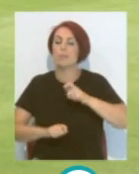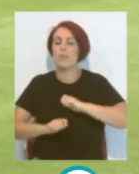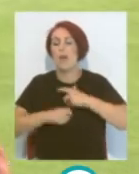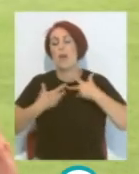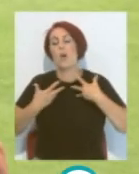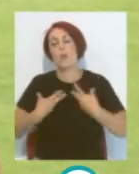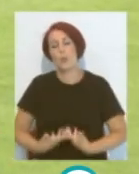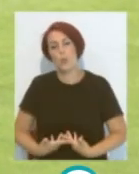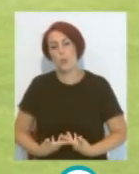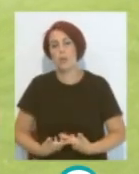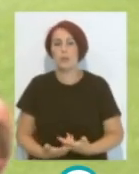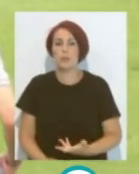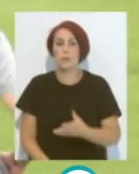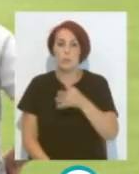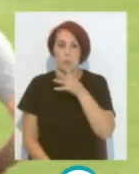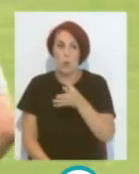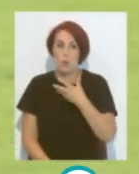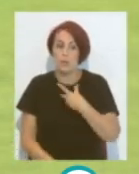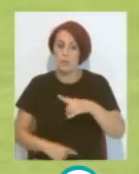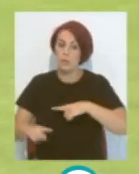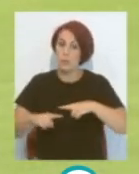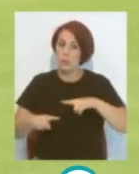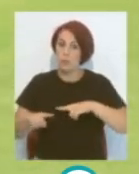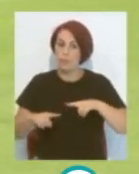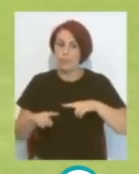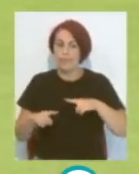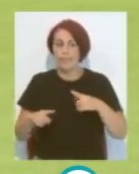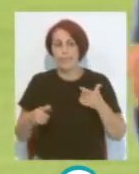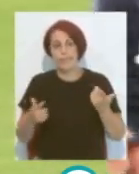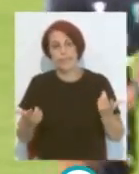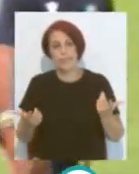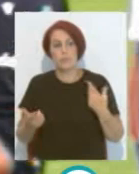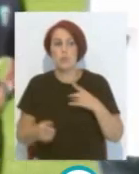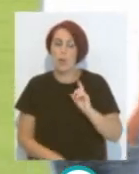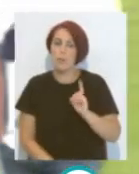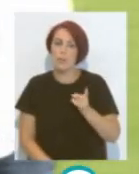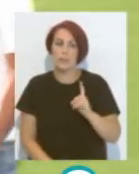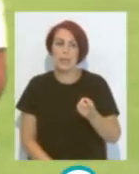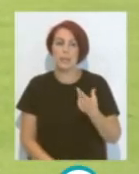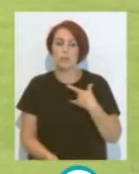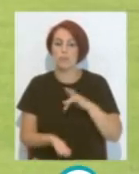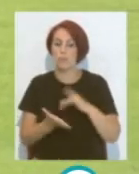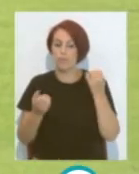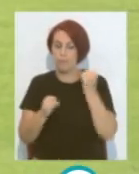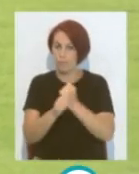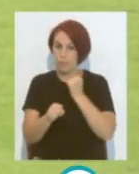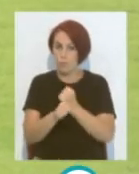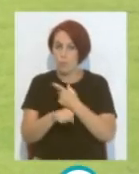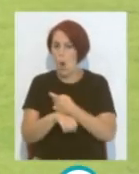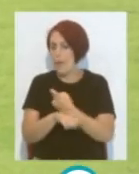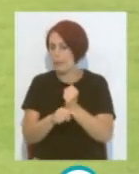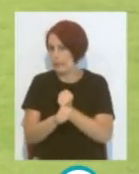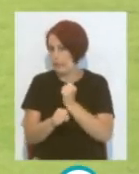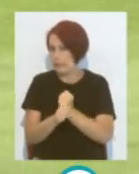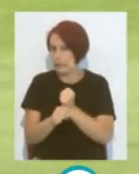tensión Acumulada Es porque Los entrenadores Tienen No solamente La hora de trabajo Las horas de trabajo